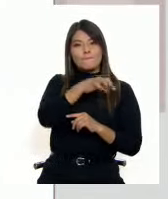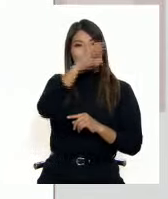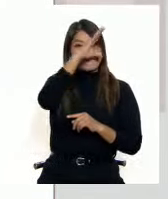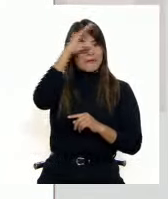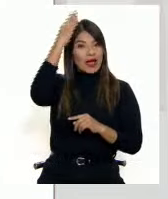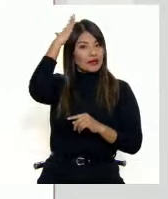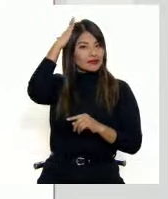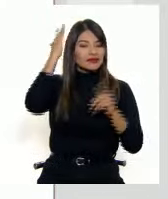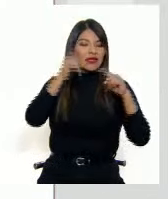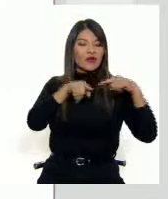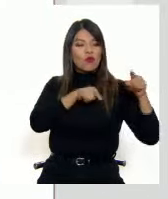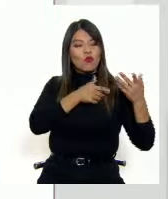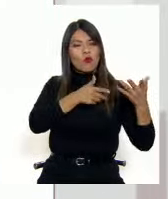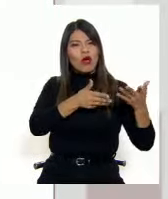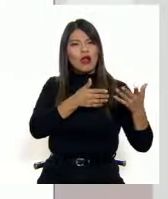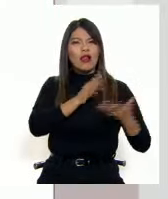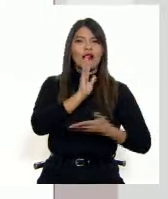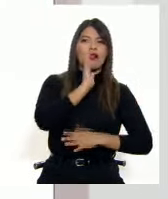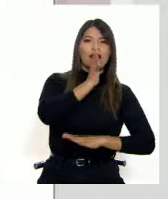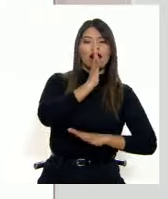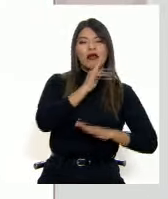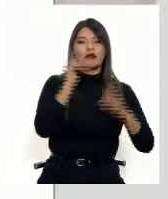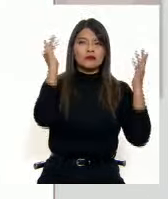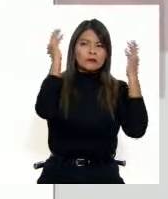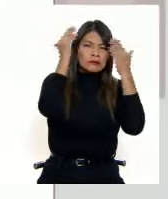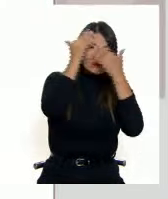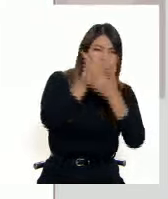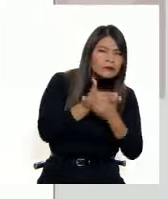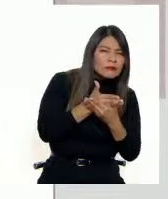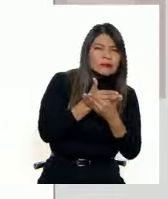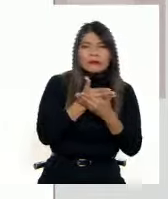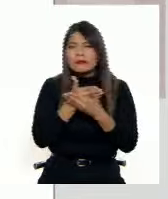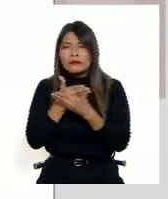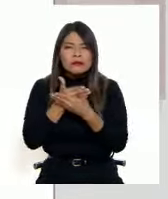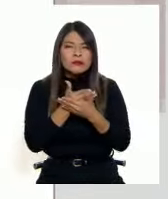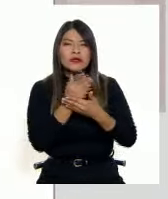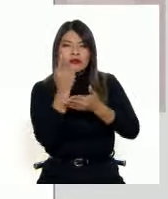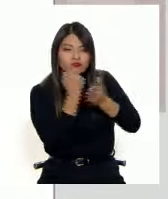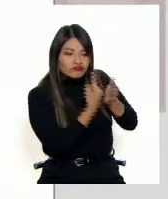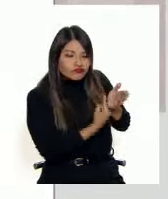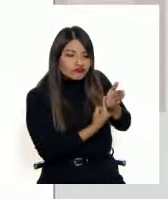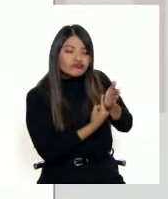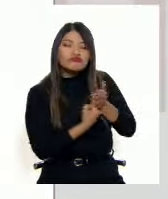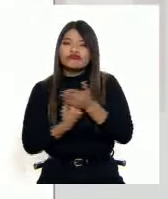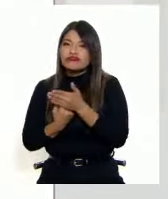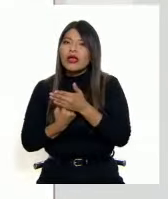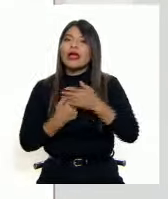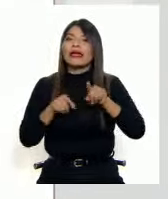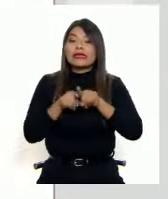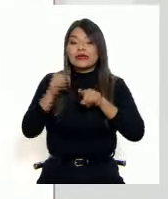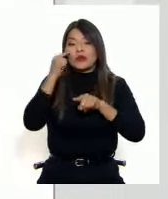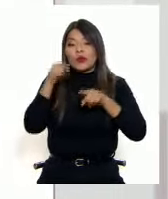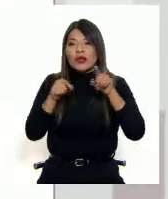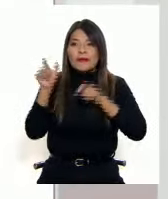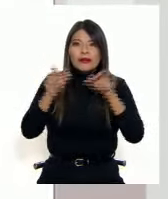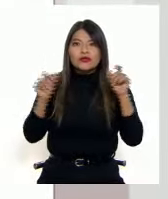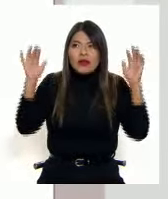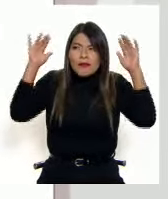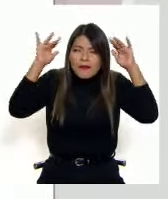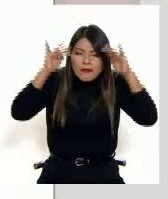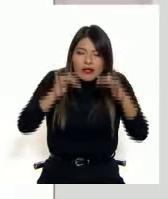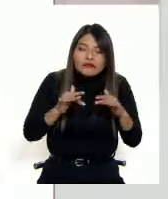al saberse víctima, se cubre con el atril donde está ofreciendo su discurso y por supuesto las personas se